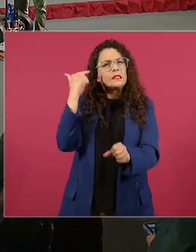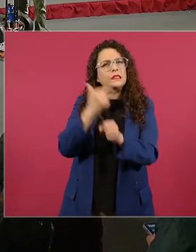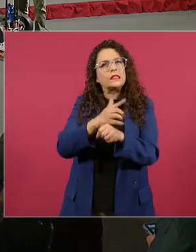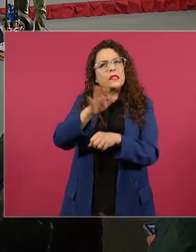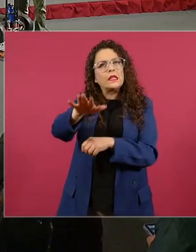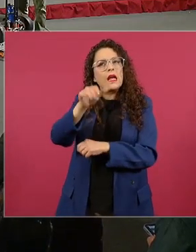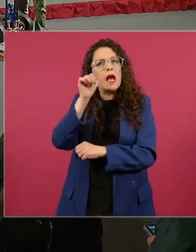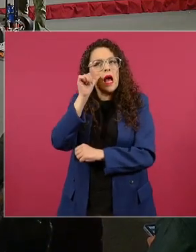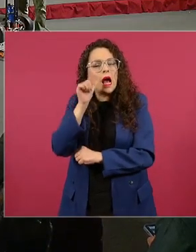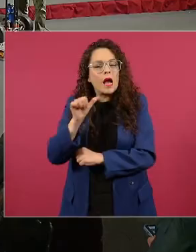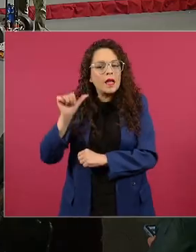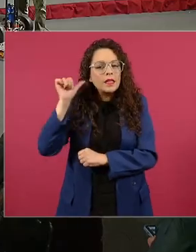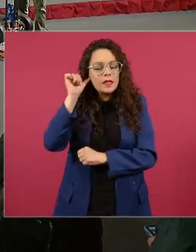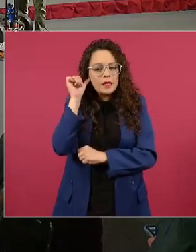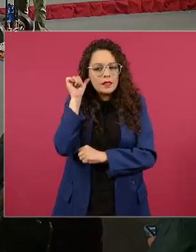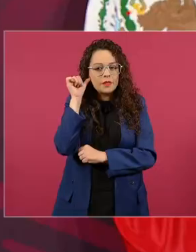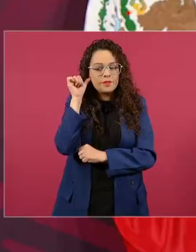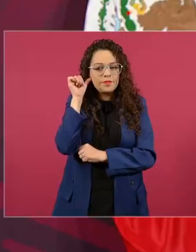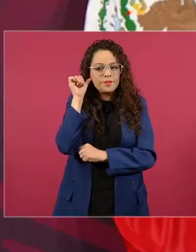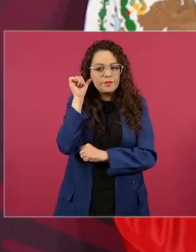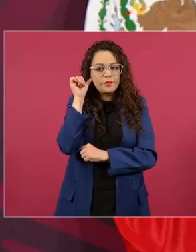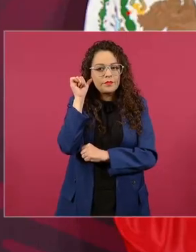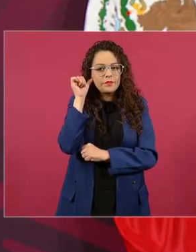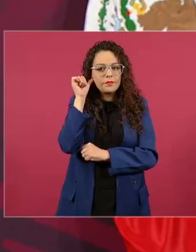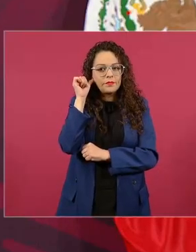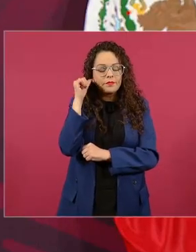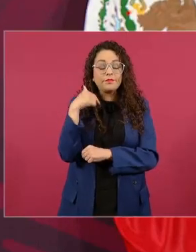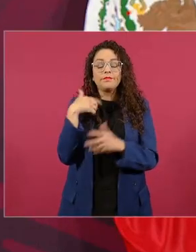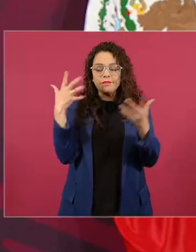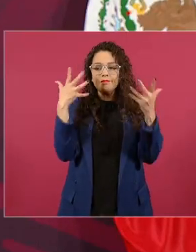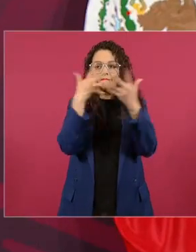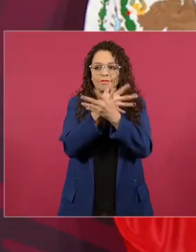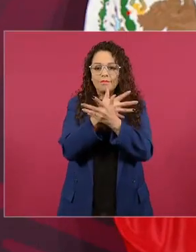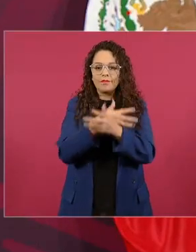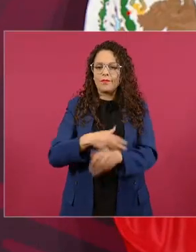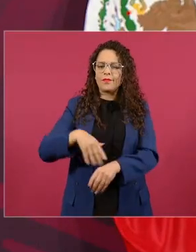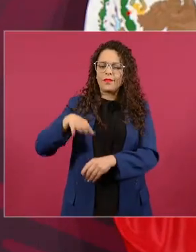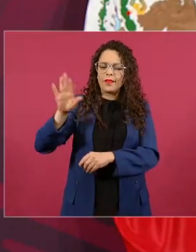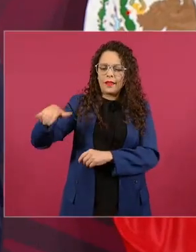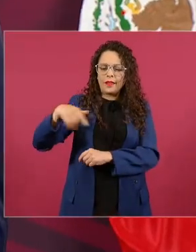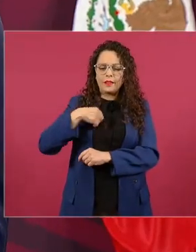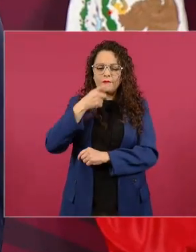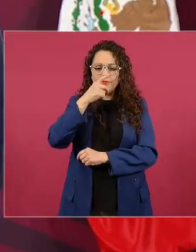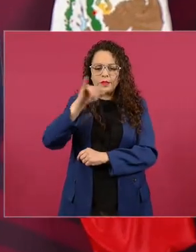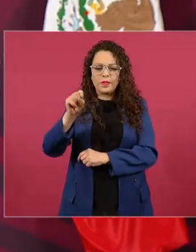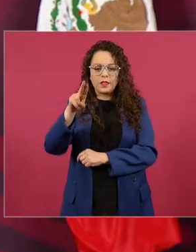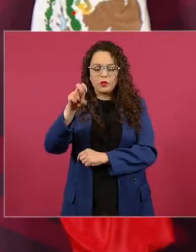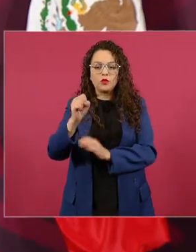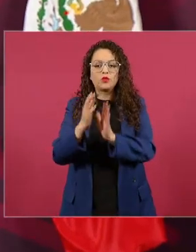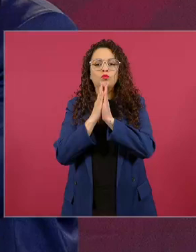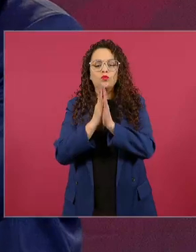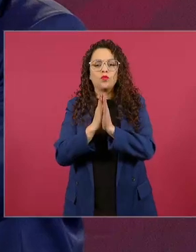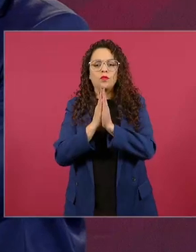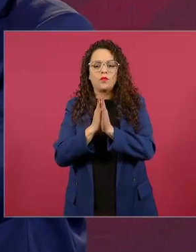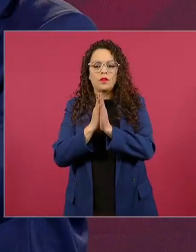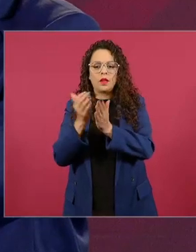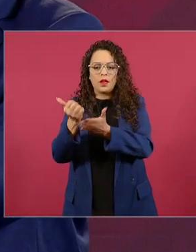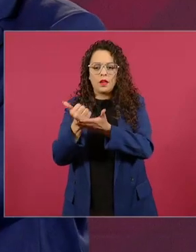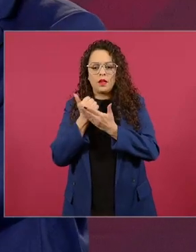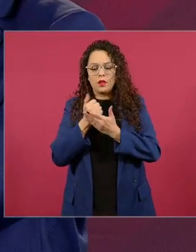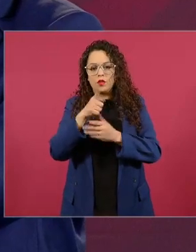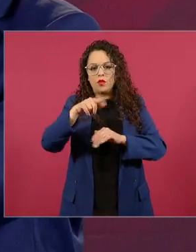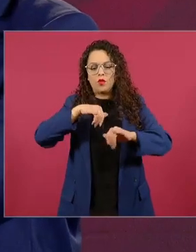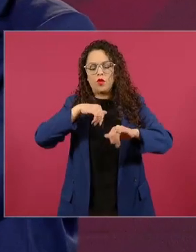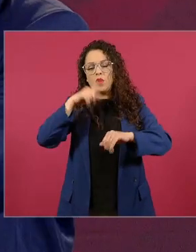cuando le pedí a Jesús a ver pon el mapa de